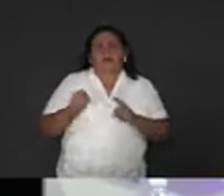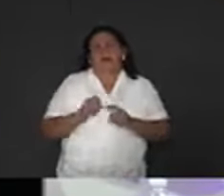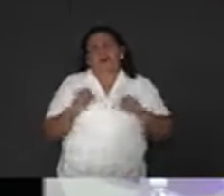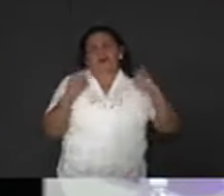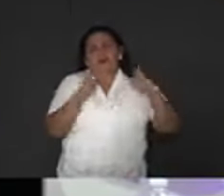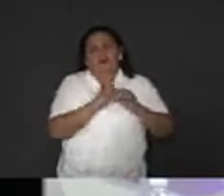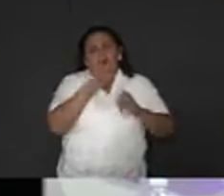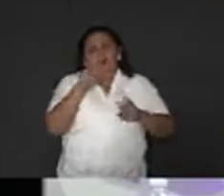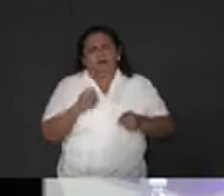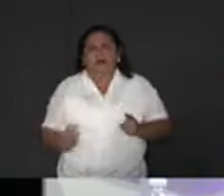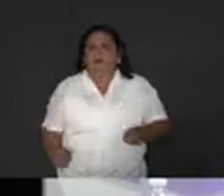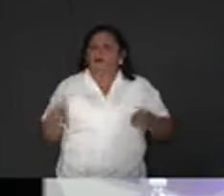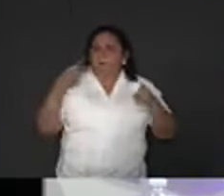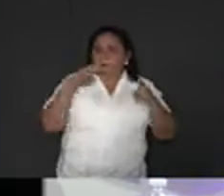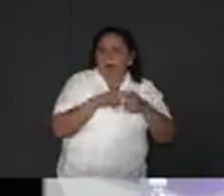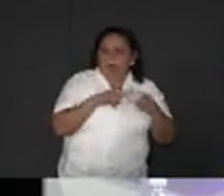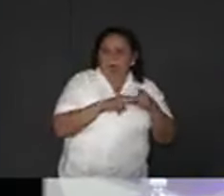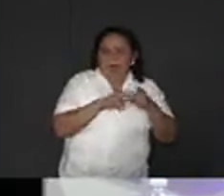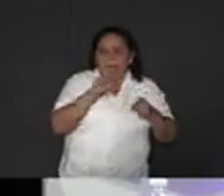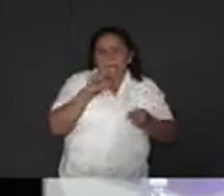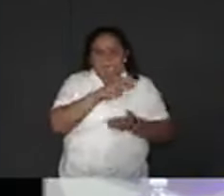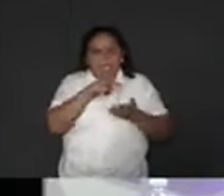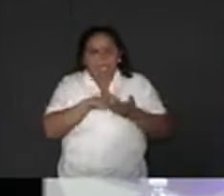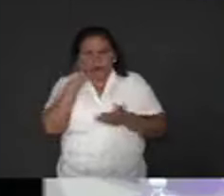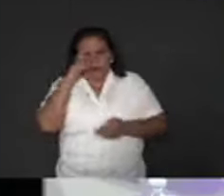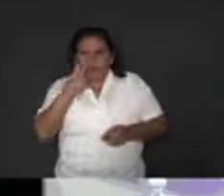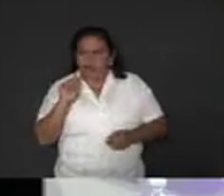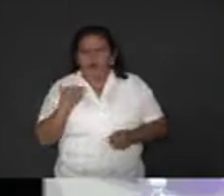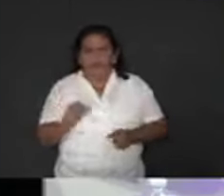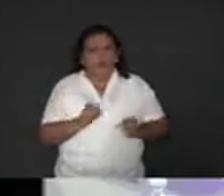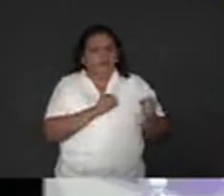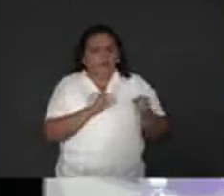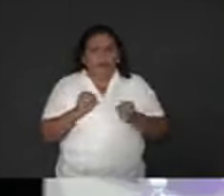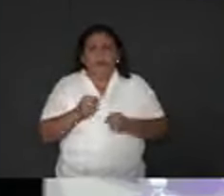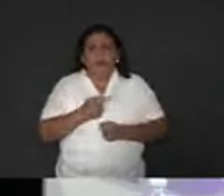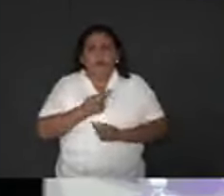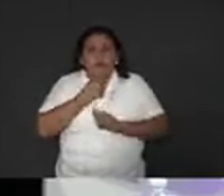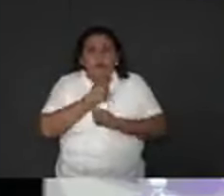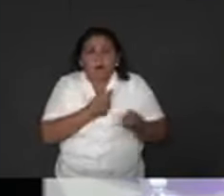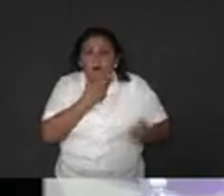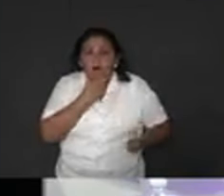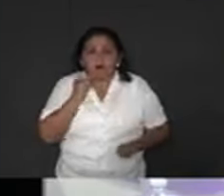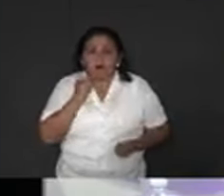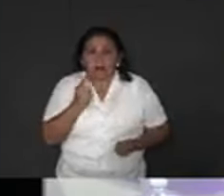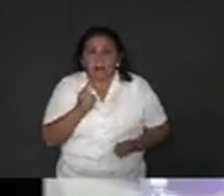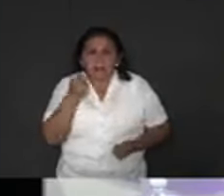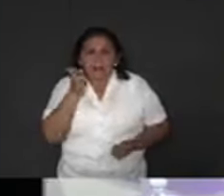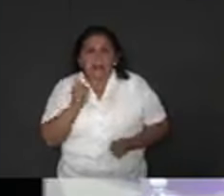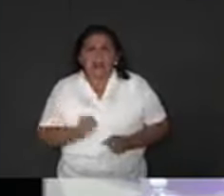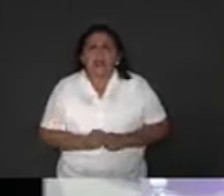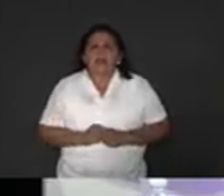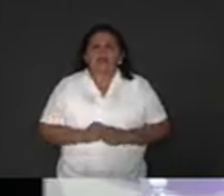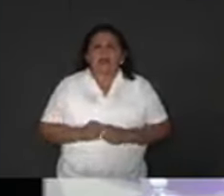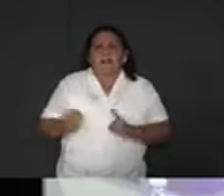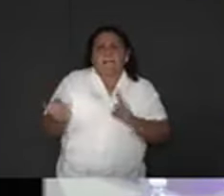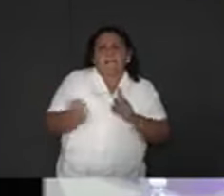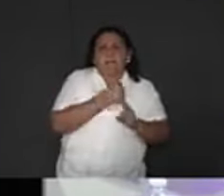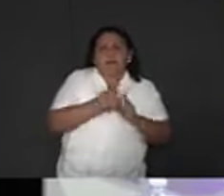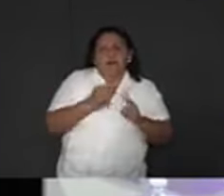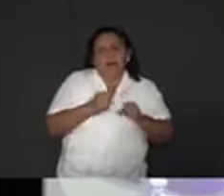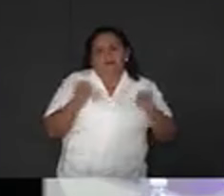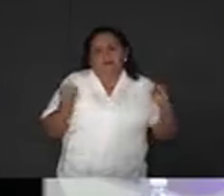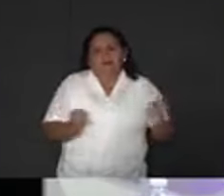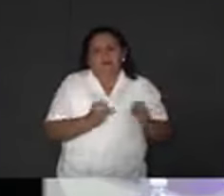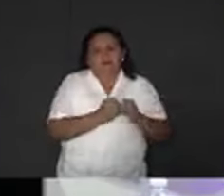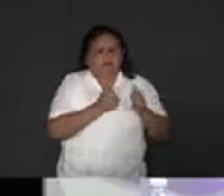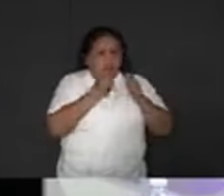encuentran los parques de Mérida, que son sumamente inseguros para las niñas y los niños. Eso es violencia institucional y eso debería